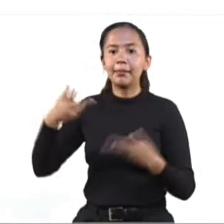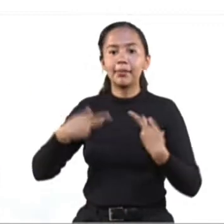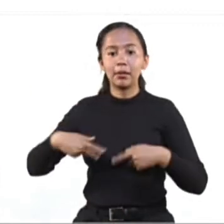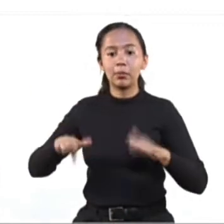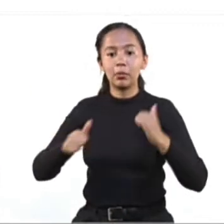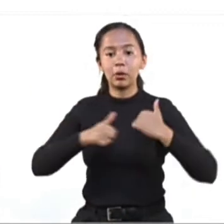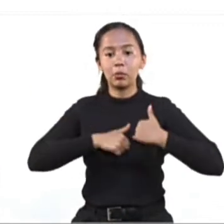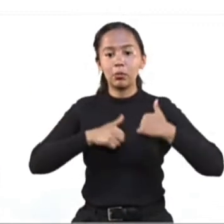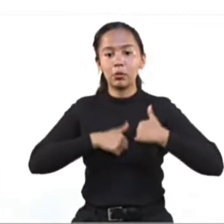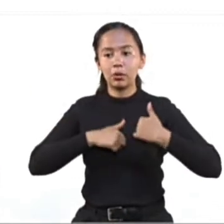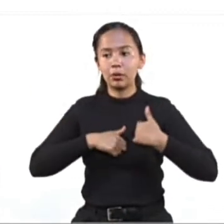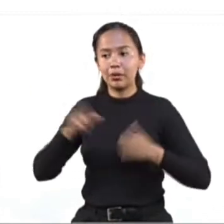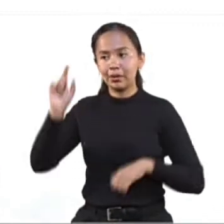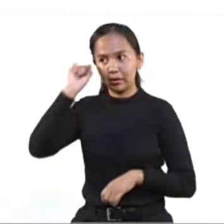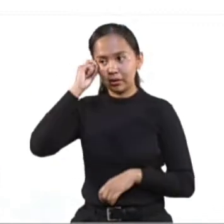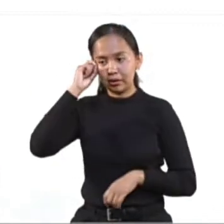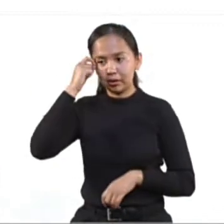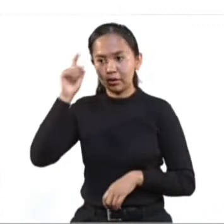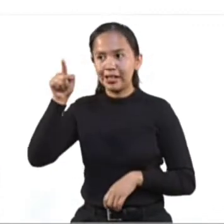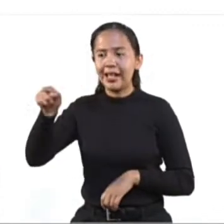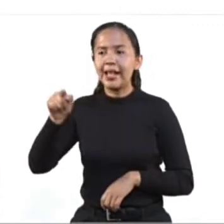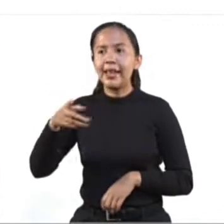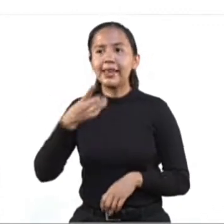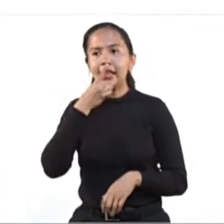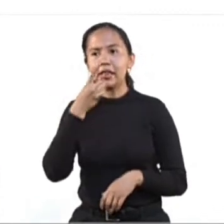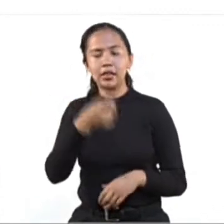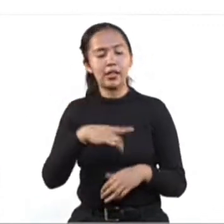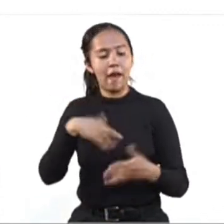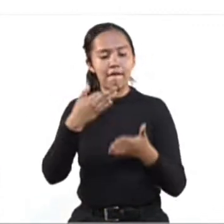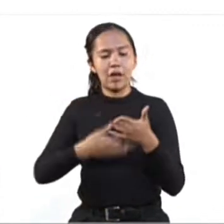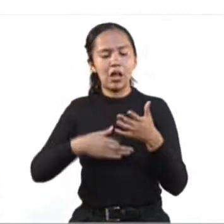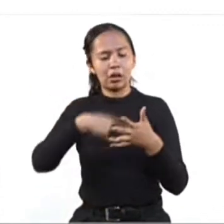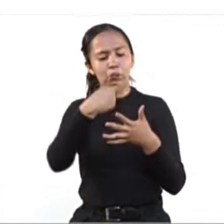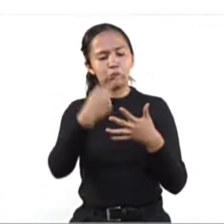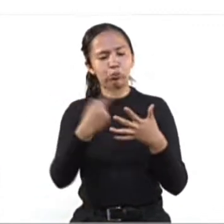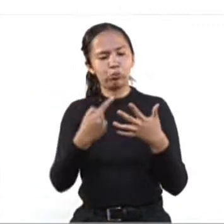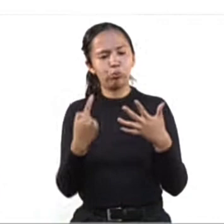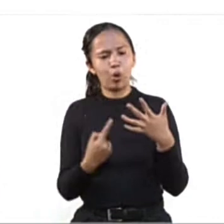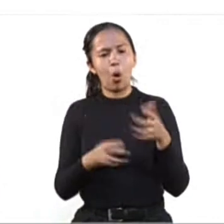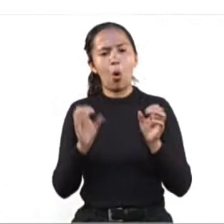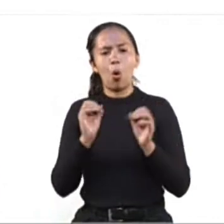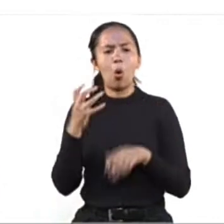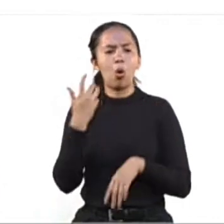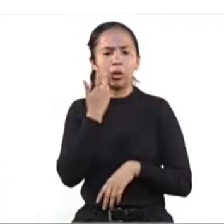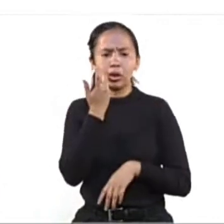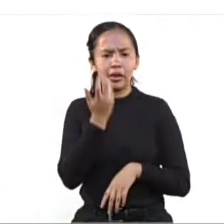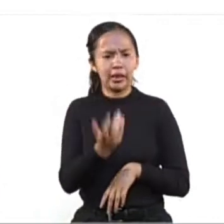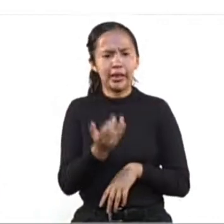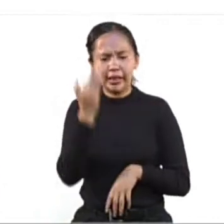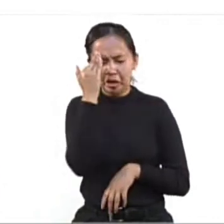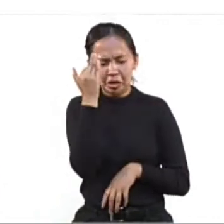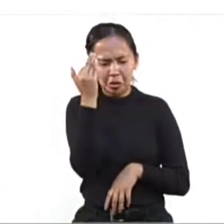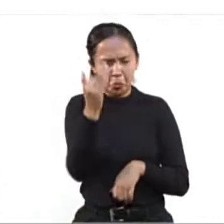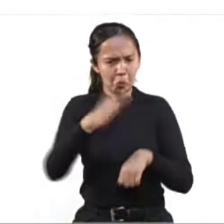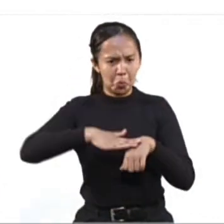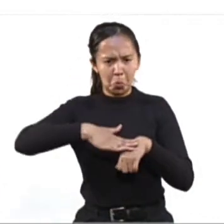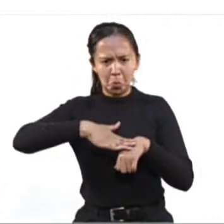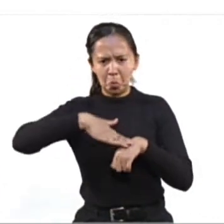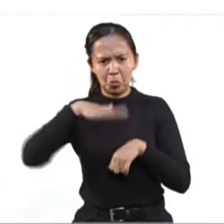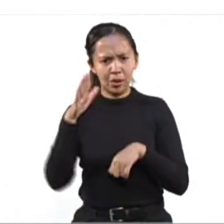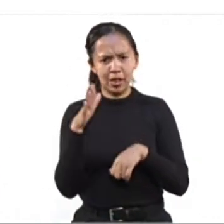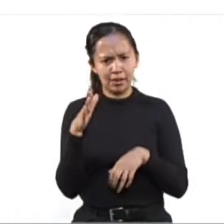atendiendo le pide requisitos de más, ¿no? O quiere llevar a cabo un procedimiento que no es el que está